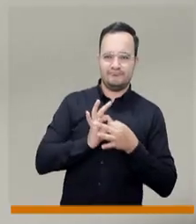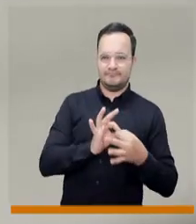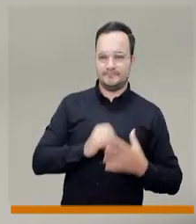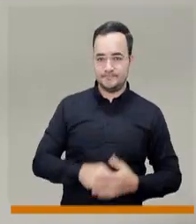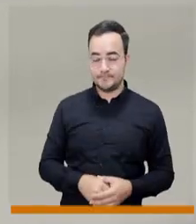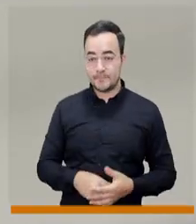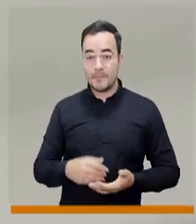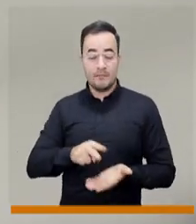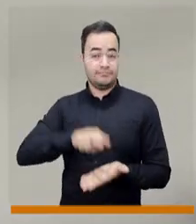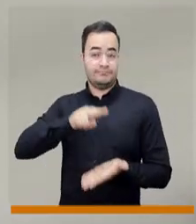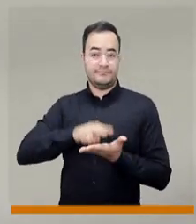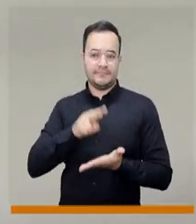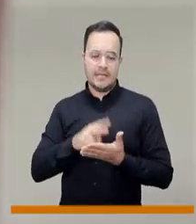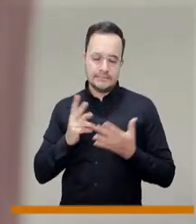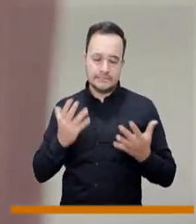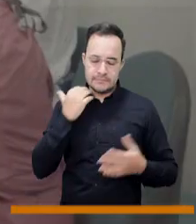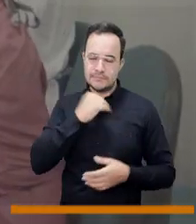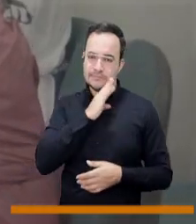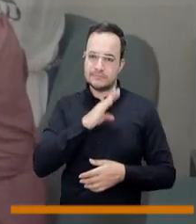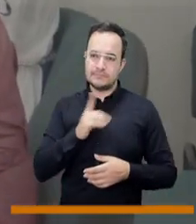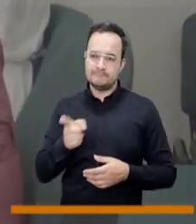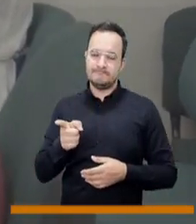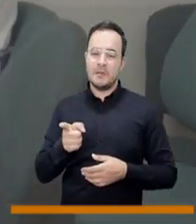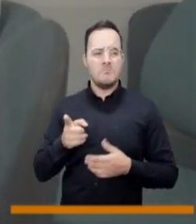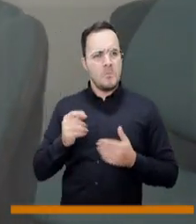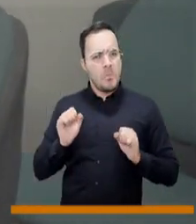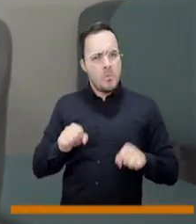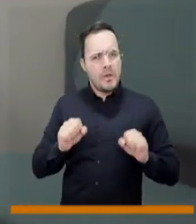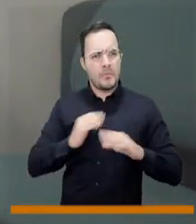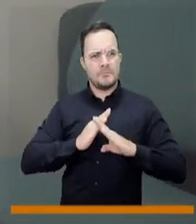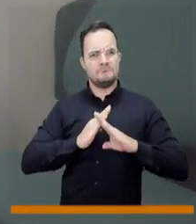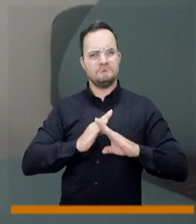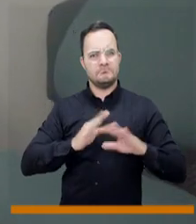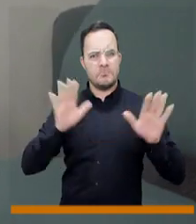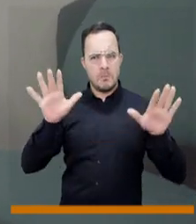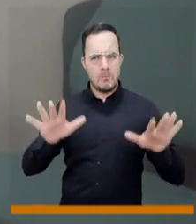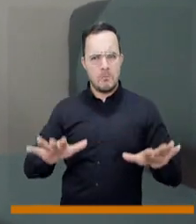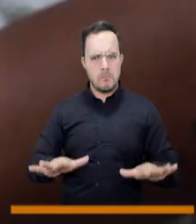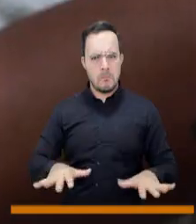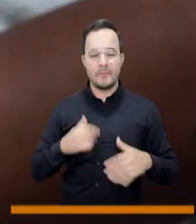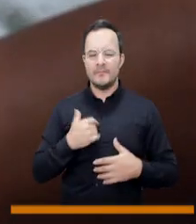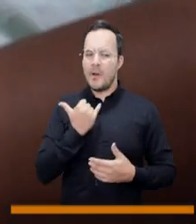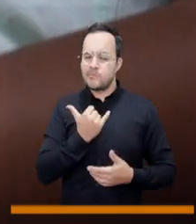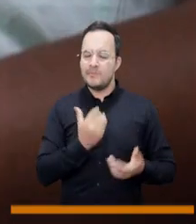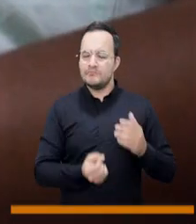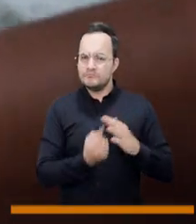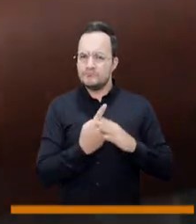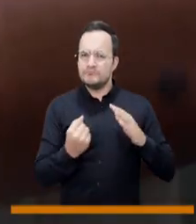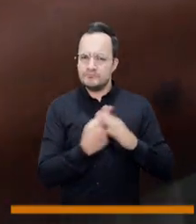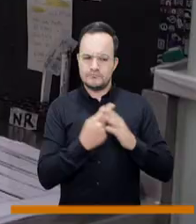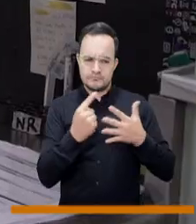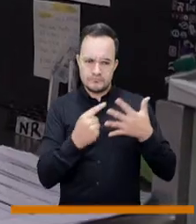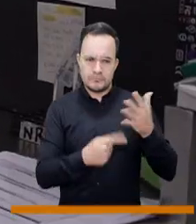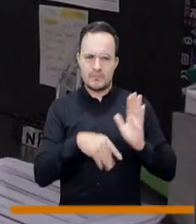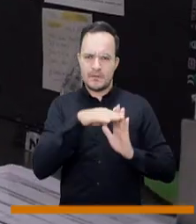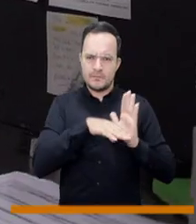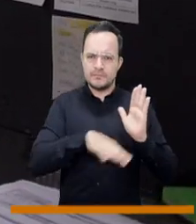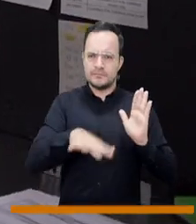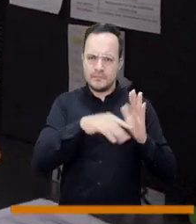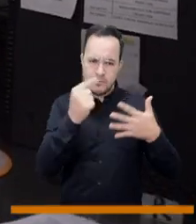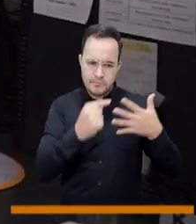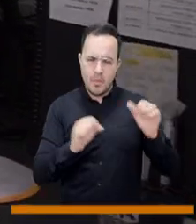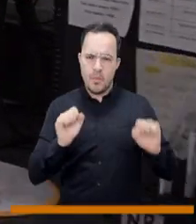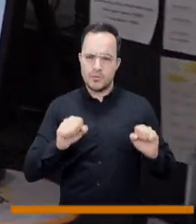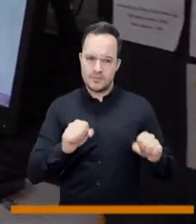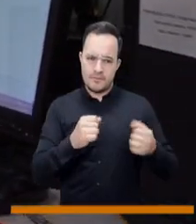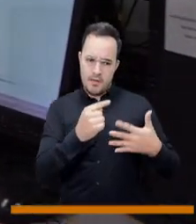epilepsia es una enfermedad que en el 25% de los casos se puede prevenir. Entonces hay una serie de circunstancias y de políticas públicas que